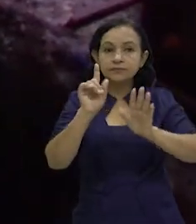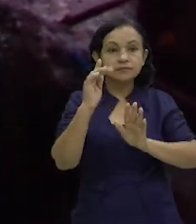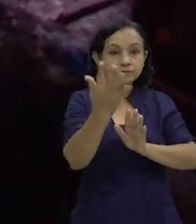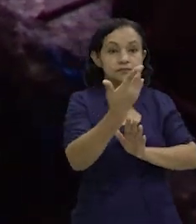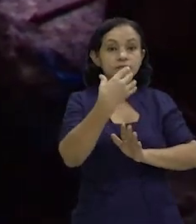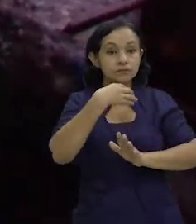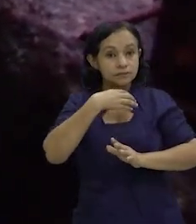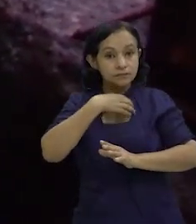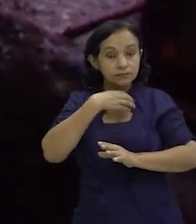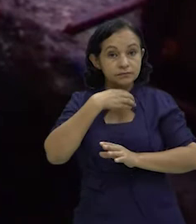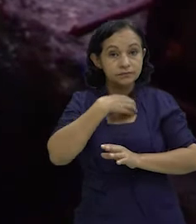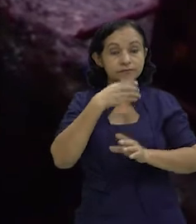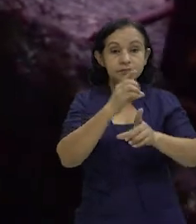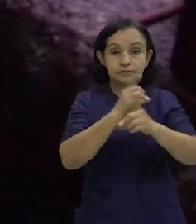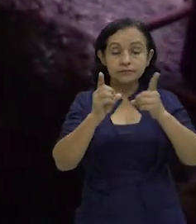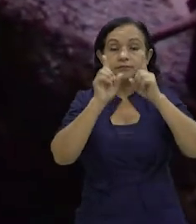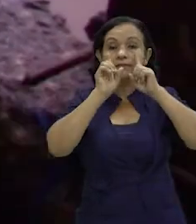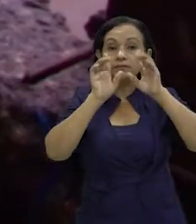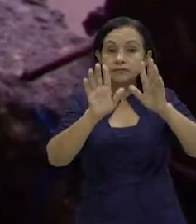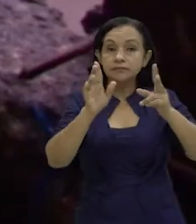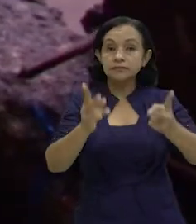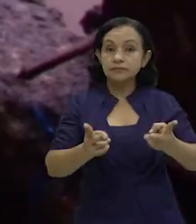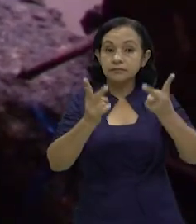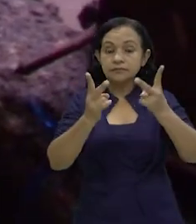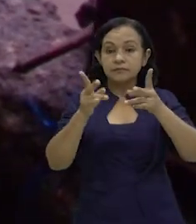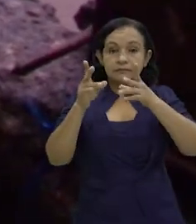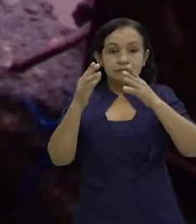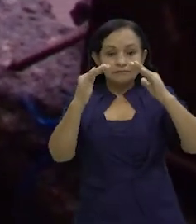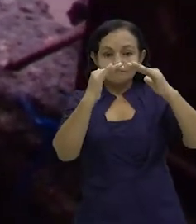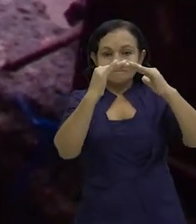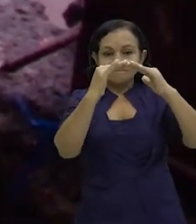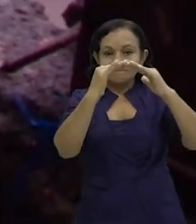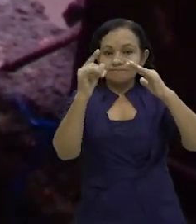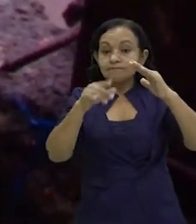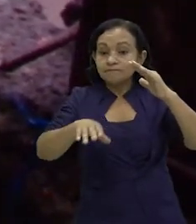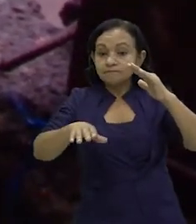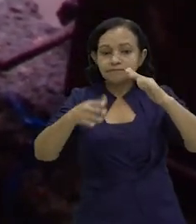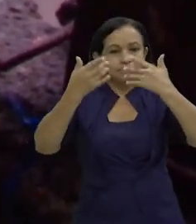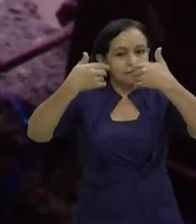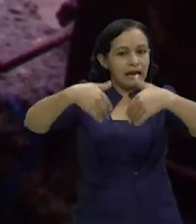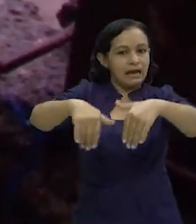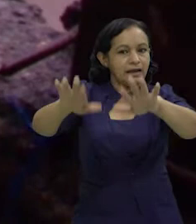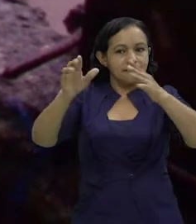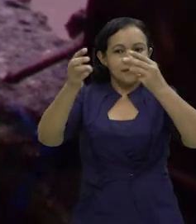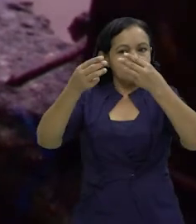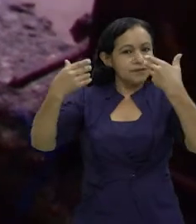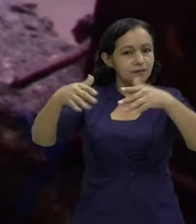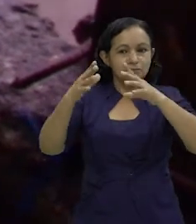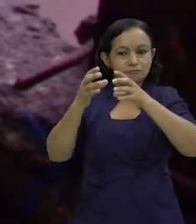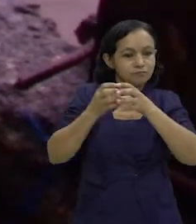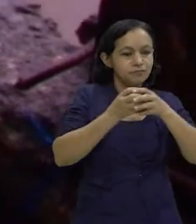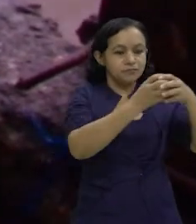hay que protegerse, salirnos. En el momento es dejar todo lo material y